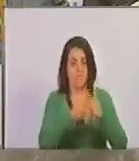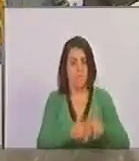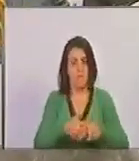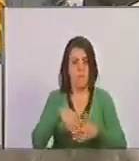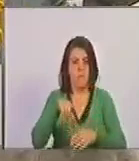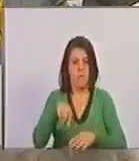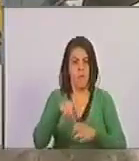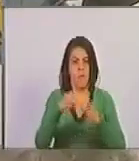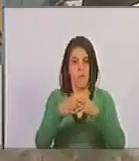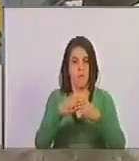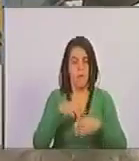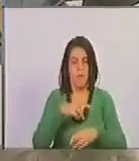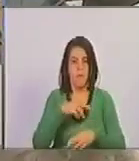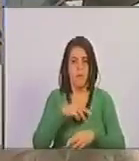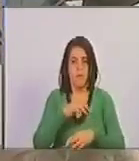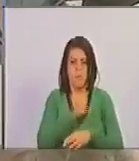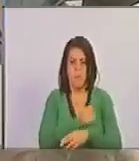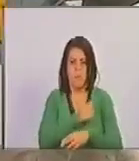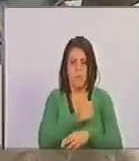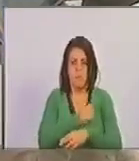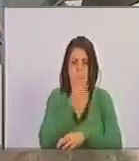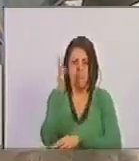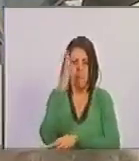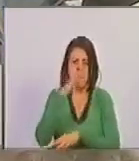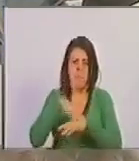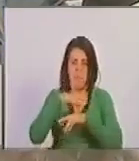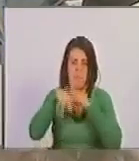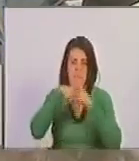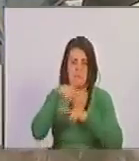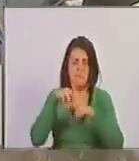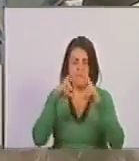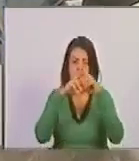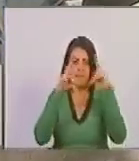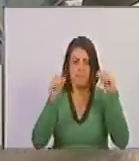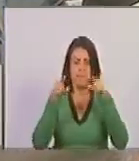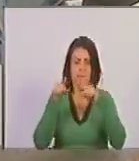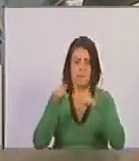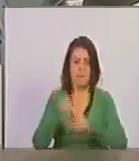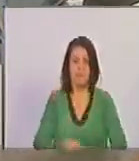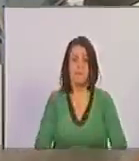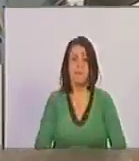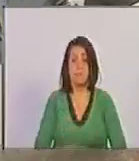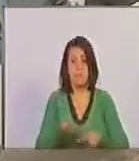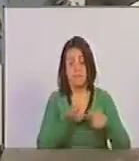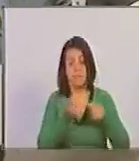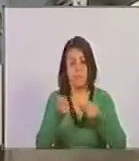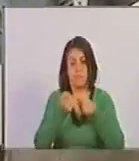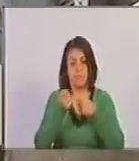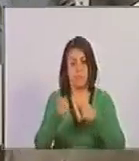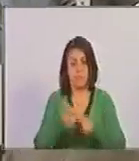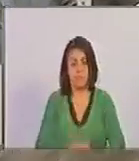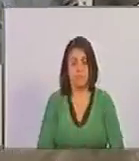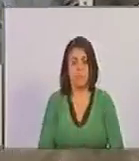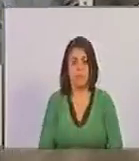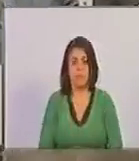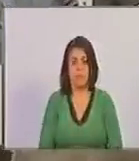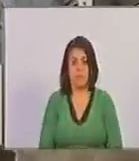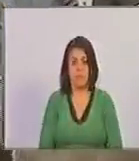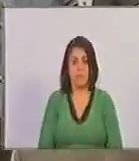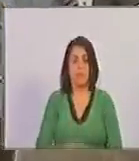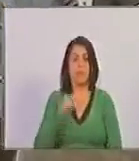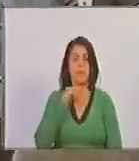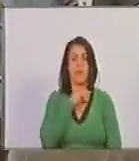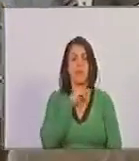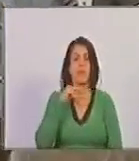clero eclesiástico, esa revolución nicaragüense que fue atacada y donde el clero